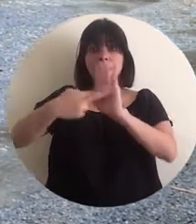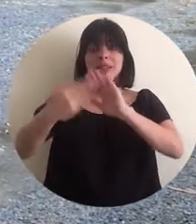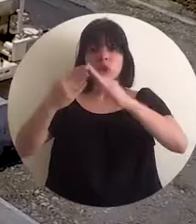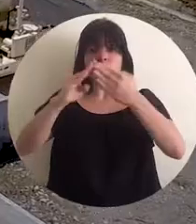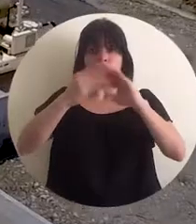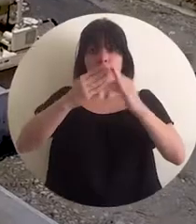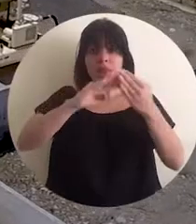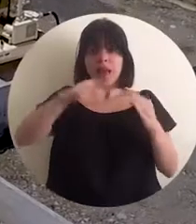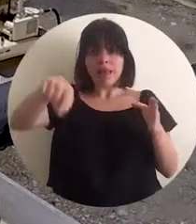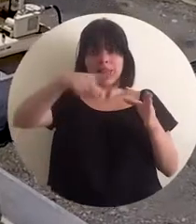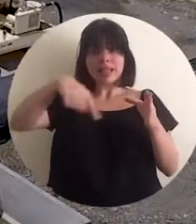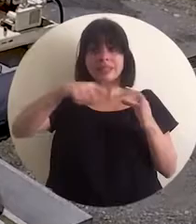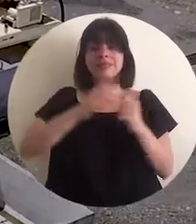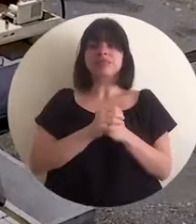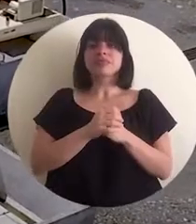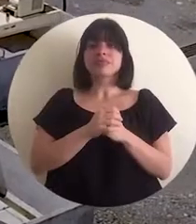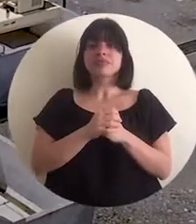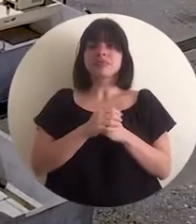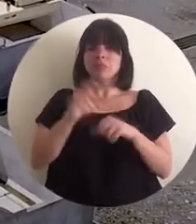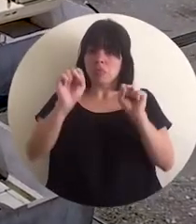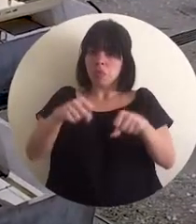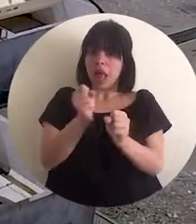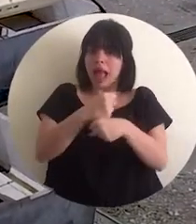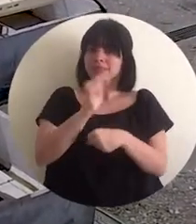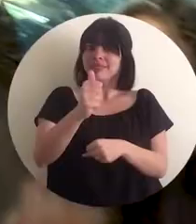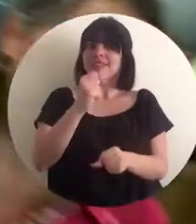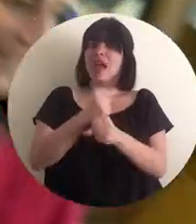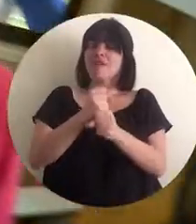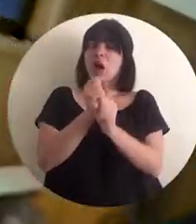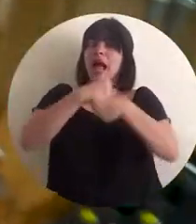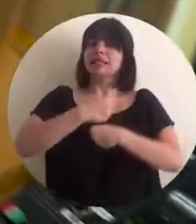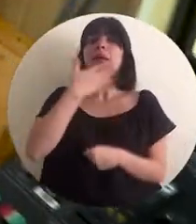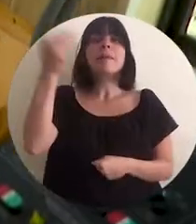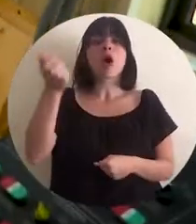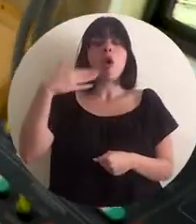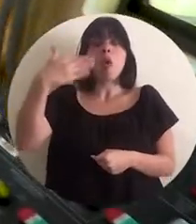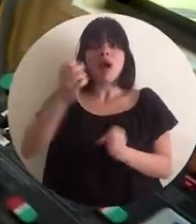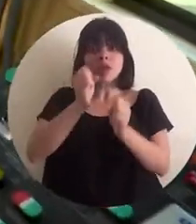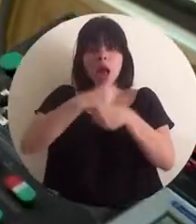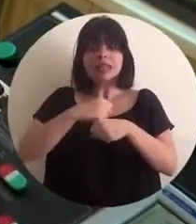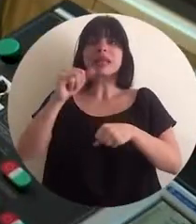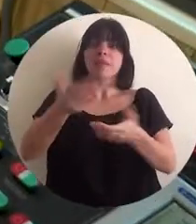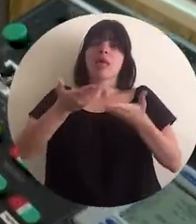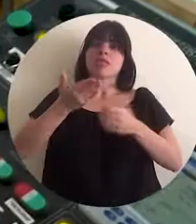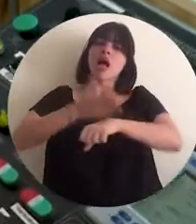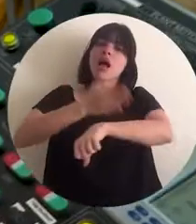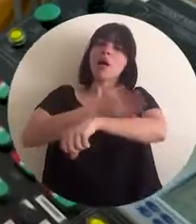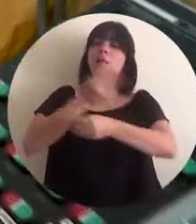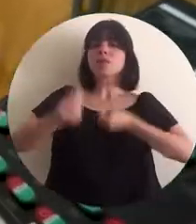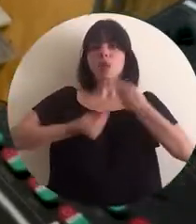comunidades puedan hacer su trabajo mejor y al hacerlo mejoren también la